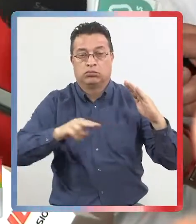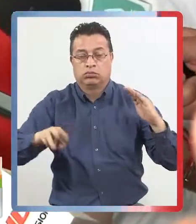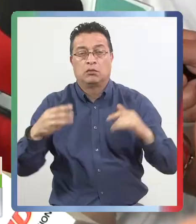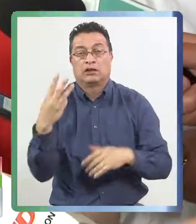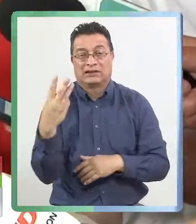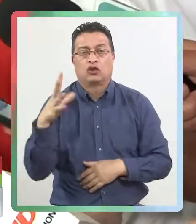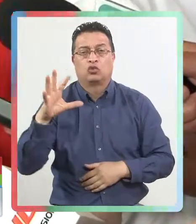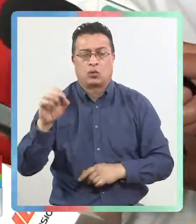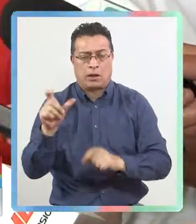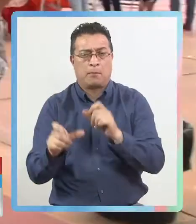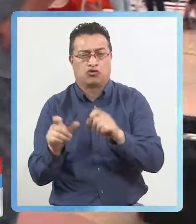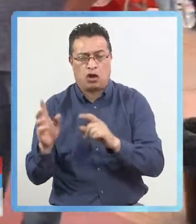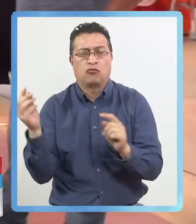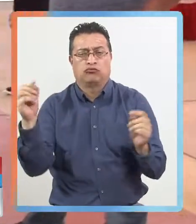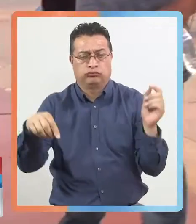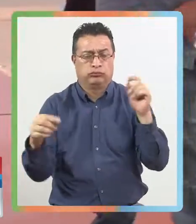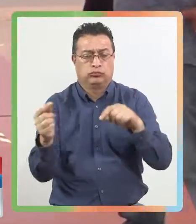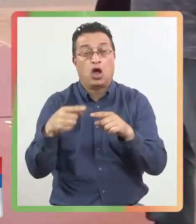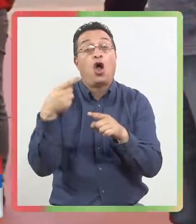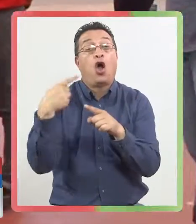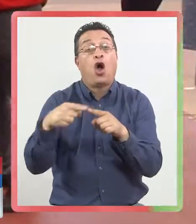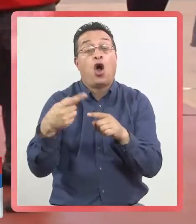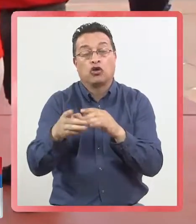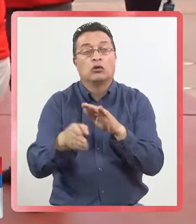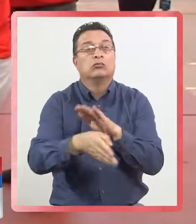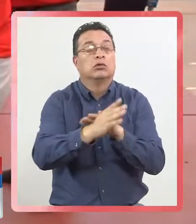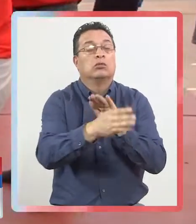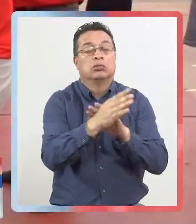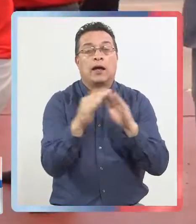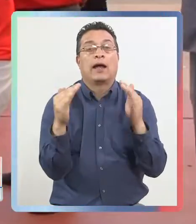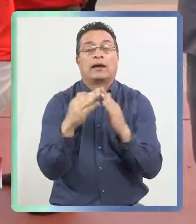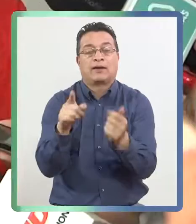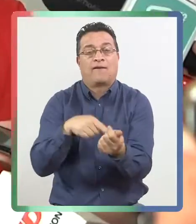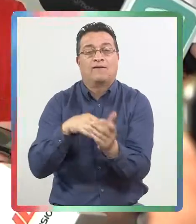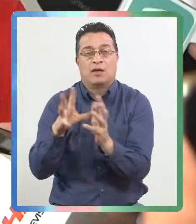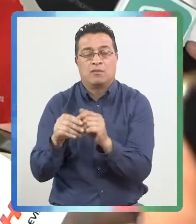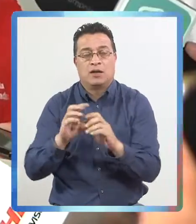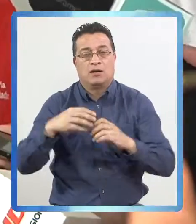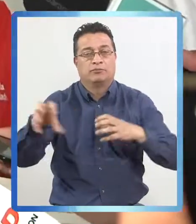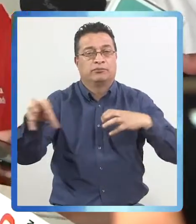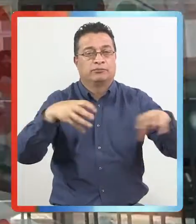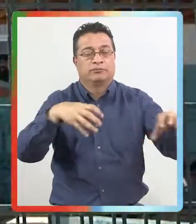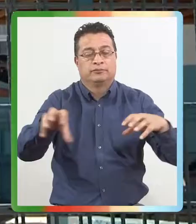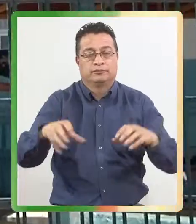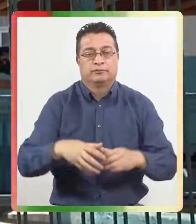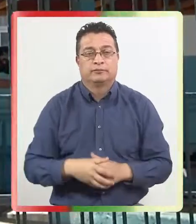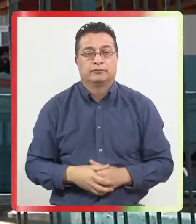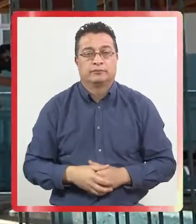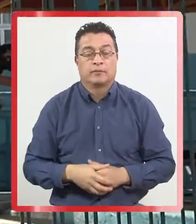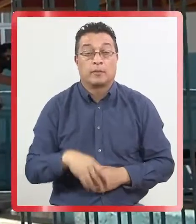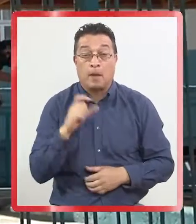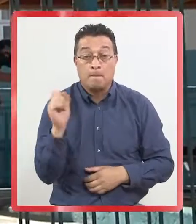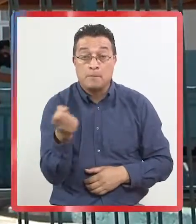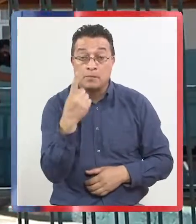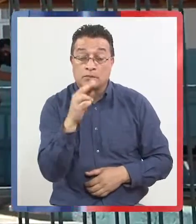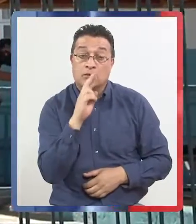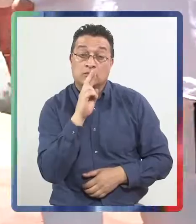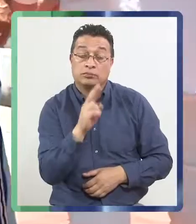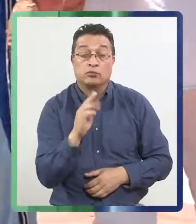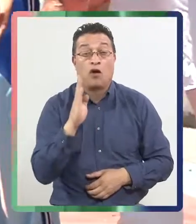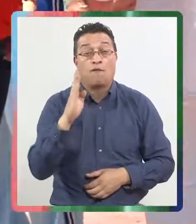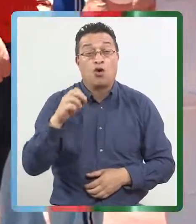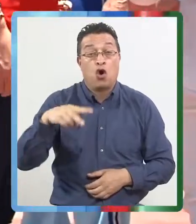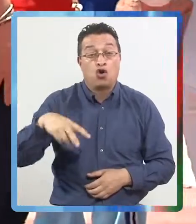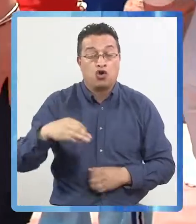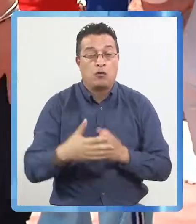aproximadamente 350 personas que están ahí, el resto se fue a viviendas, ¿no es cierto?, de familiares. La primera